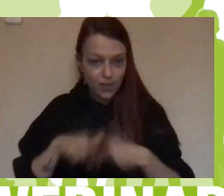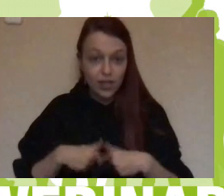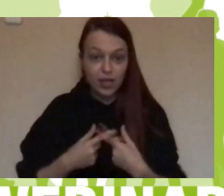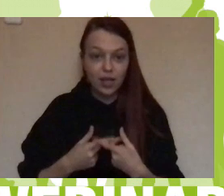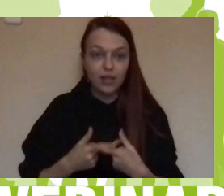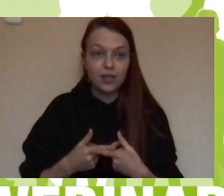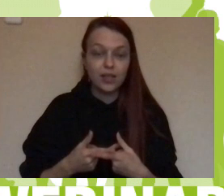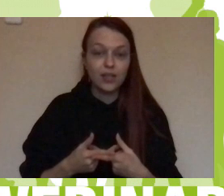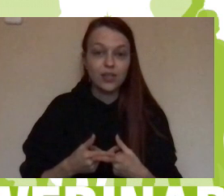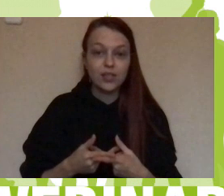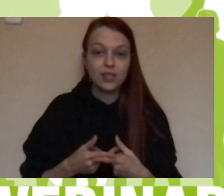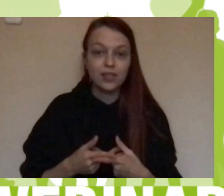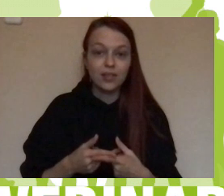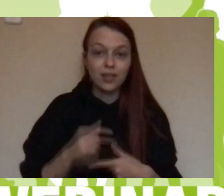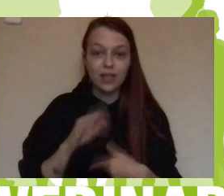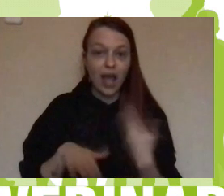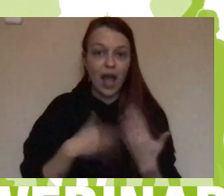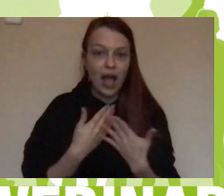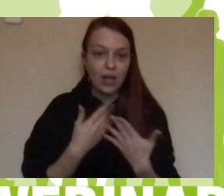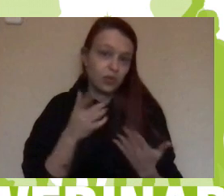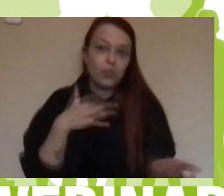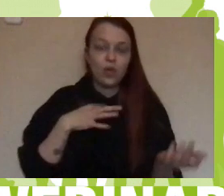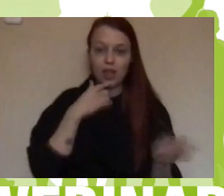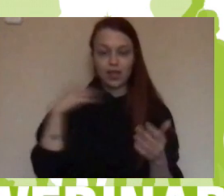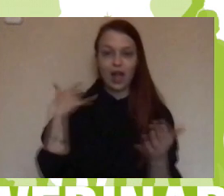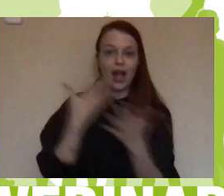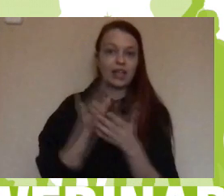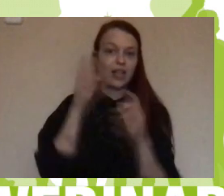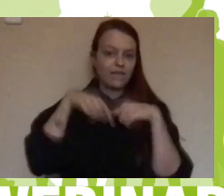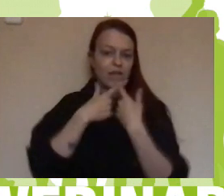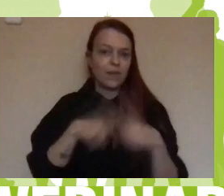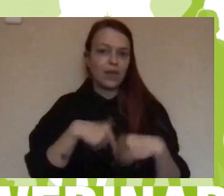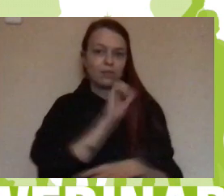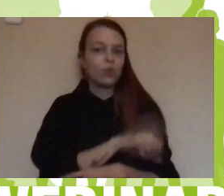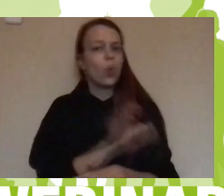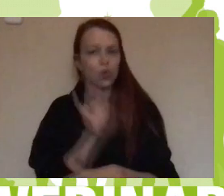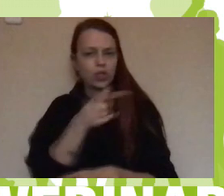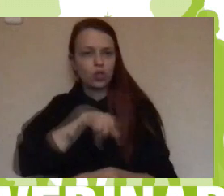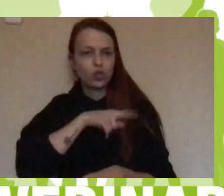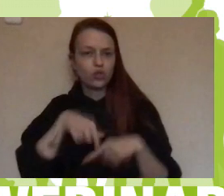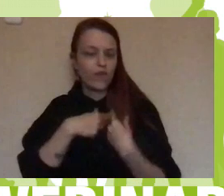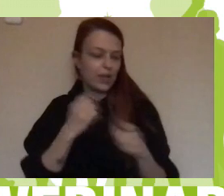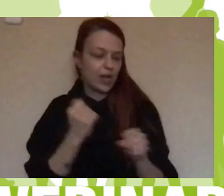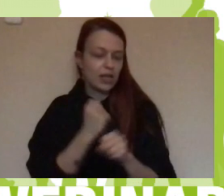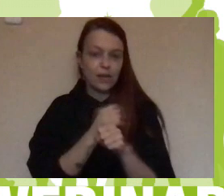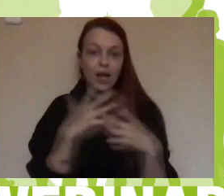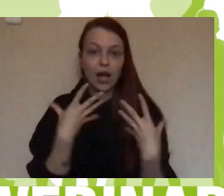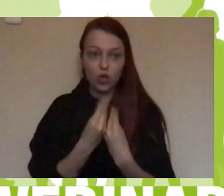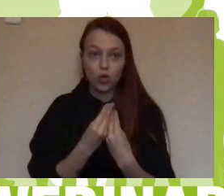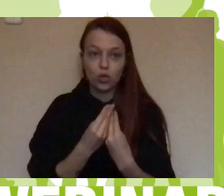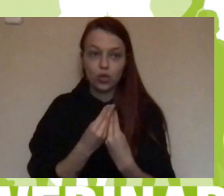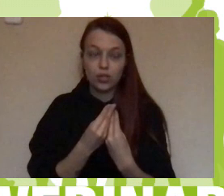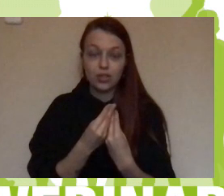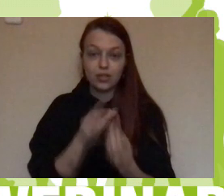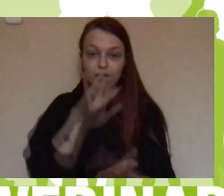¿pero qué es que hasta ahora no os habéis ocupado de las familias? Pues sí, sí que nos hemos ocupado de las familias y sí que las familias forman parte del día